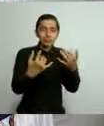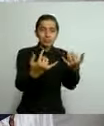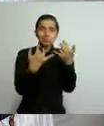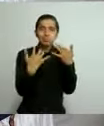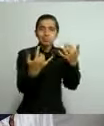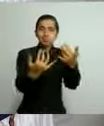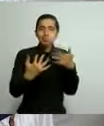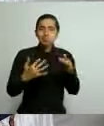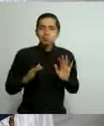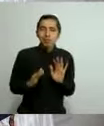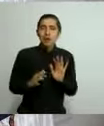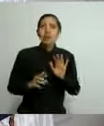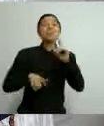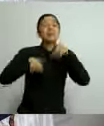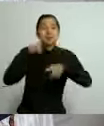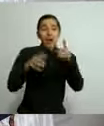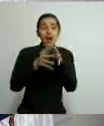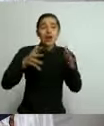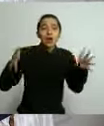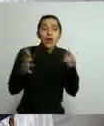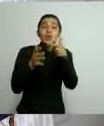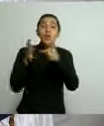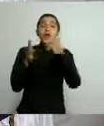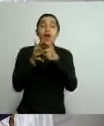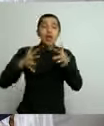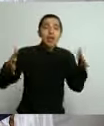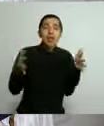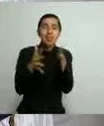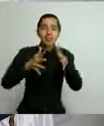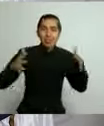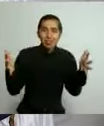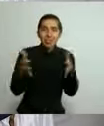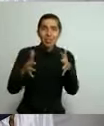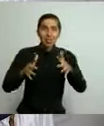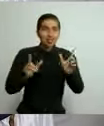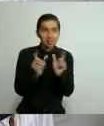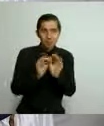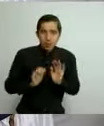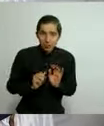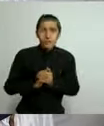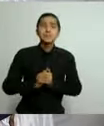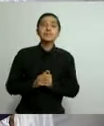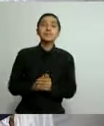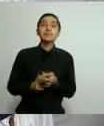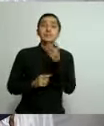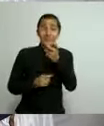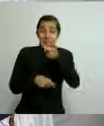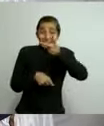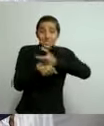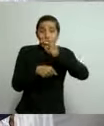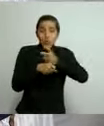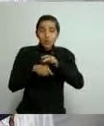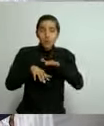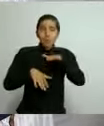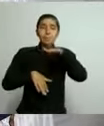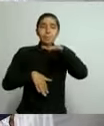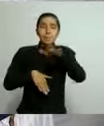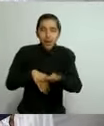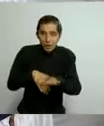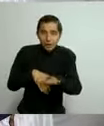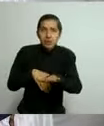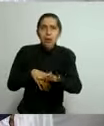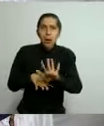dependiendo del espacio o el tamaño del lugar de que se trate. Pasar a esta segunda etapa es posible